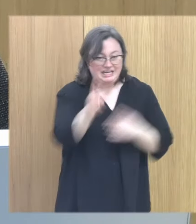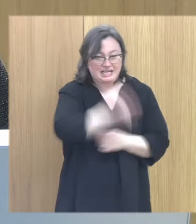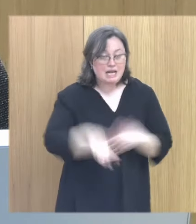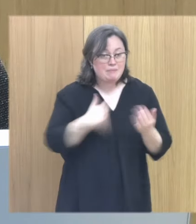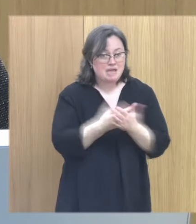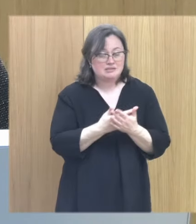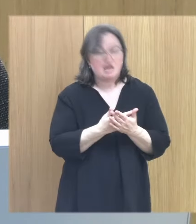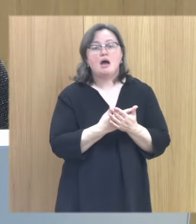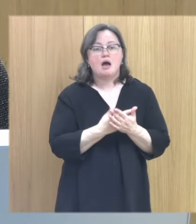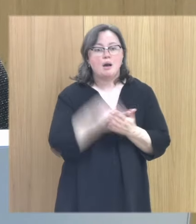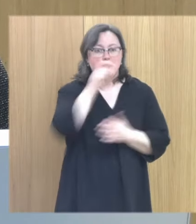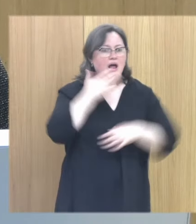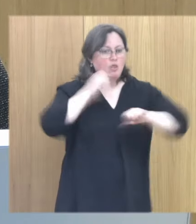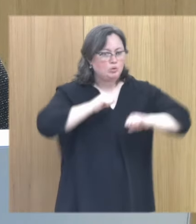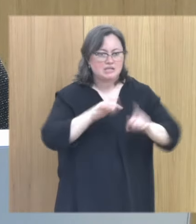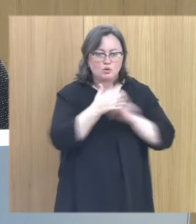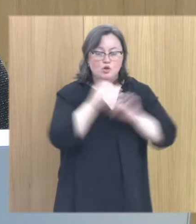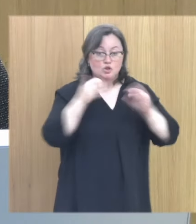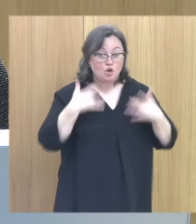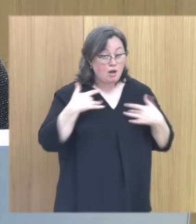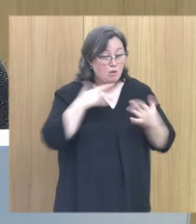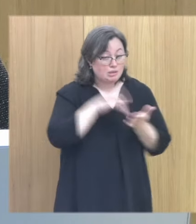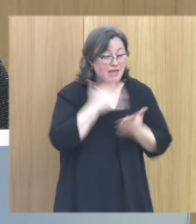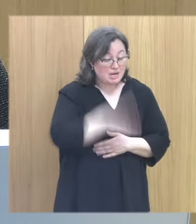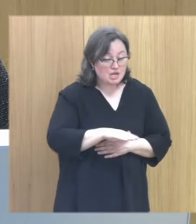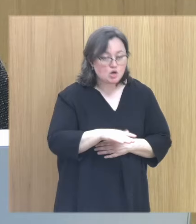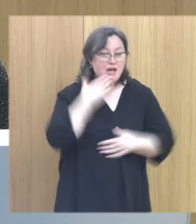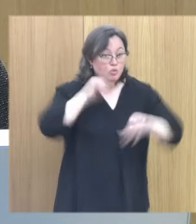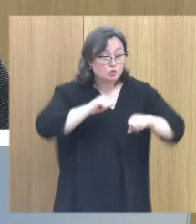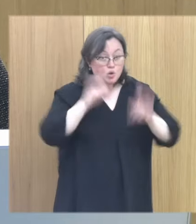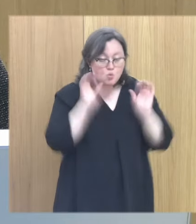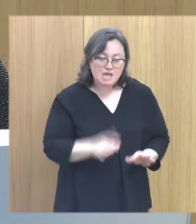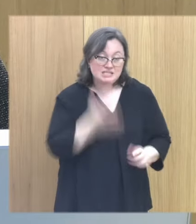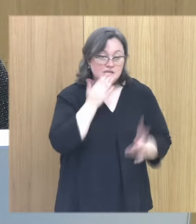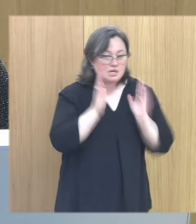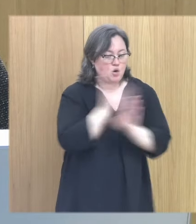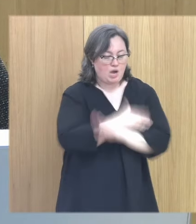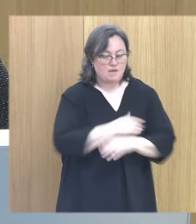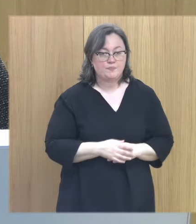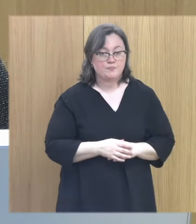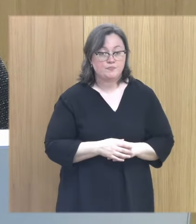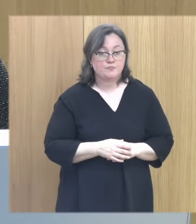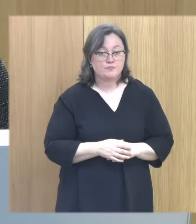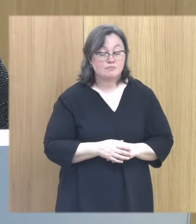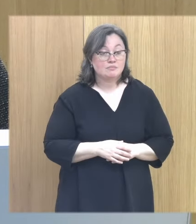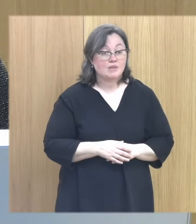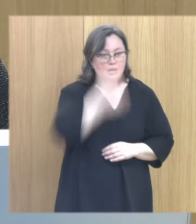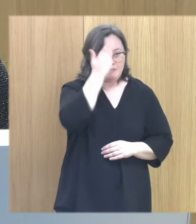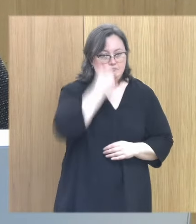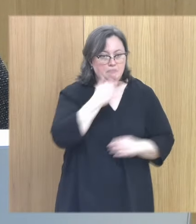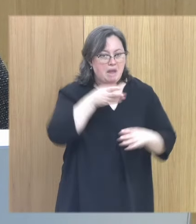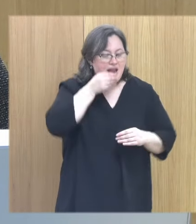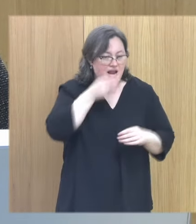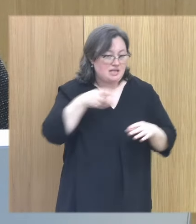a mantener en las personas adultas que fueron víctimas de abuso sexual si no han recibido un tratamiento adecuado. Entonces, la parálisis es una